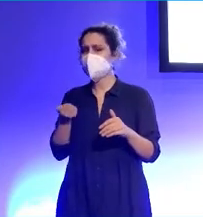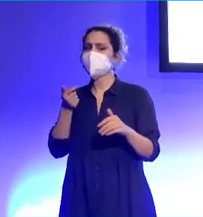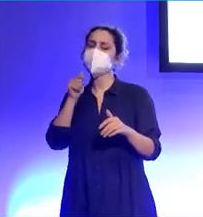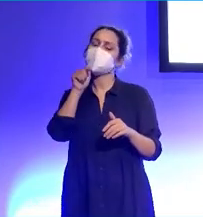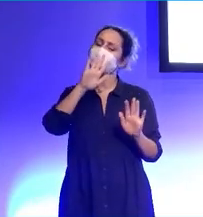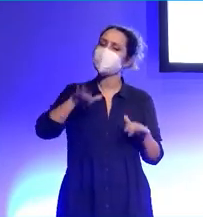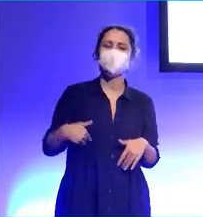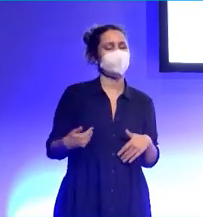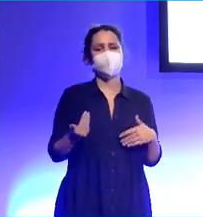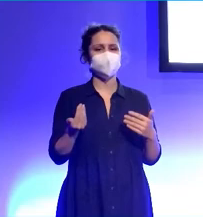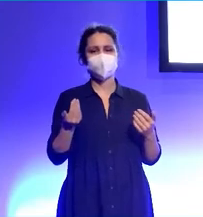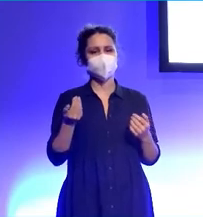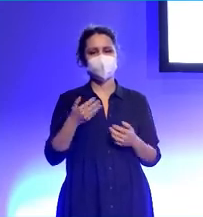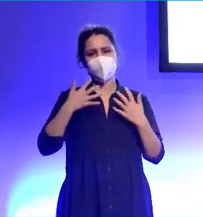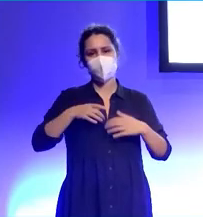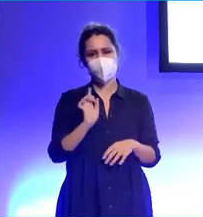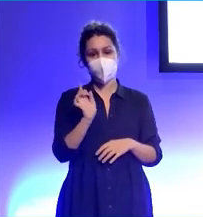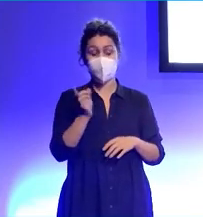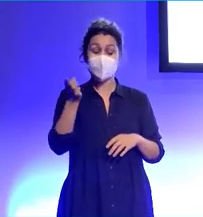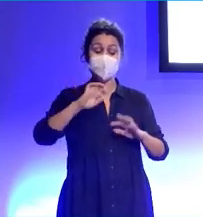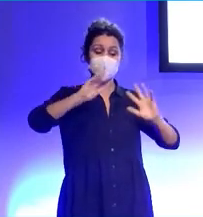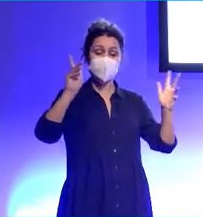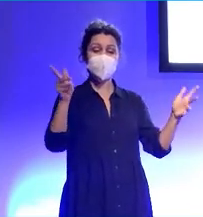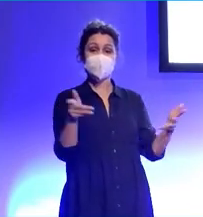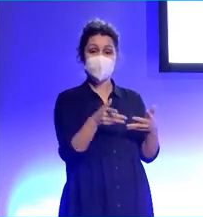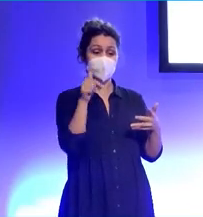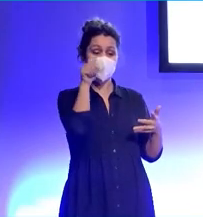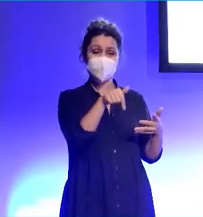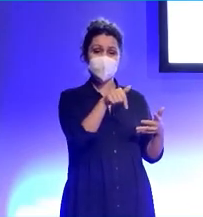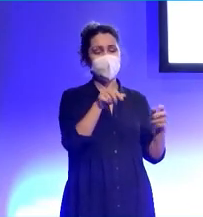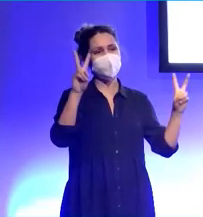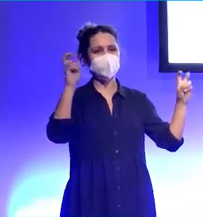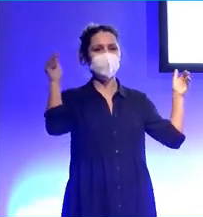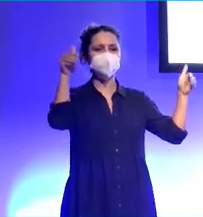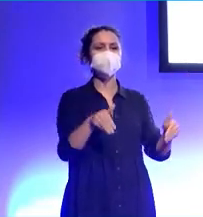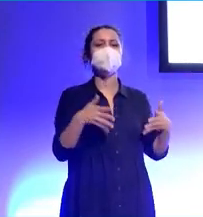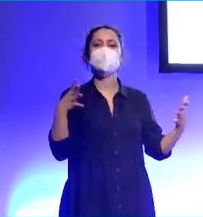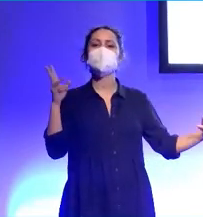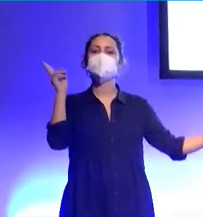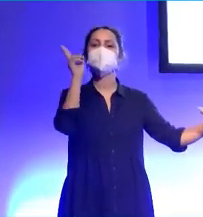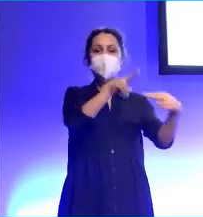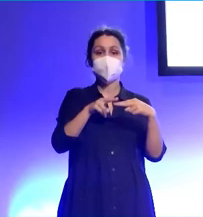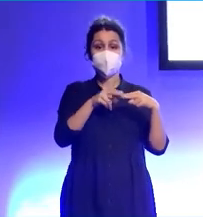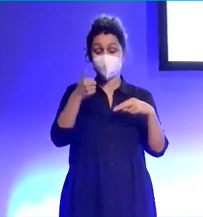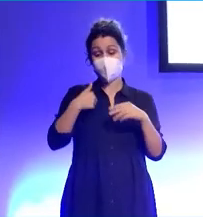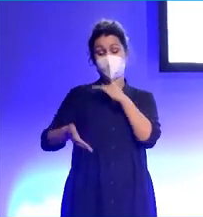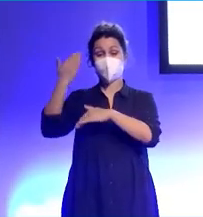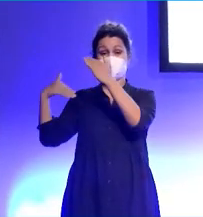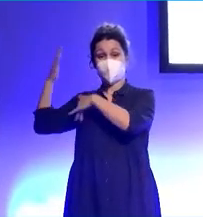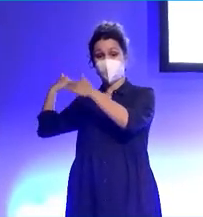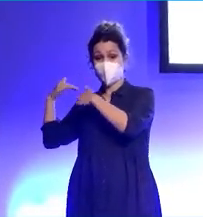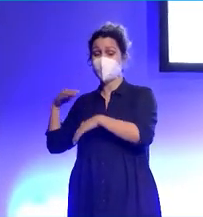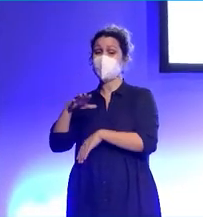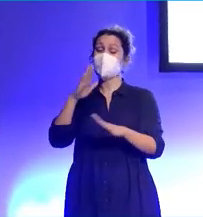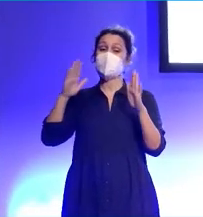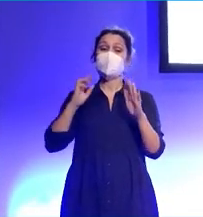funcionar bien y luego aparte en internet todo va sobre conexiones. Cuando yo era pequeño, vamos a poner el año 90 por